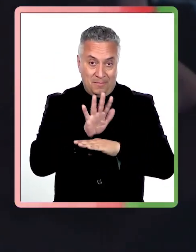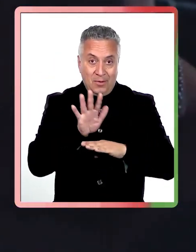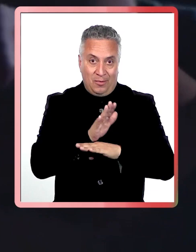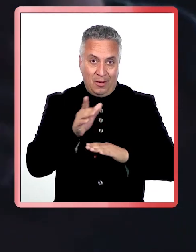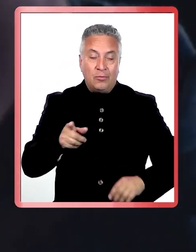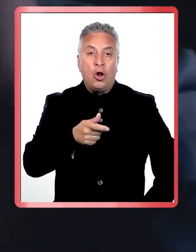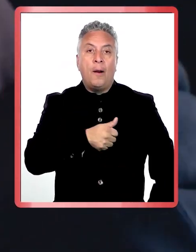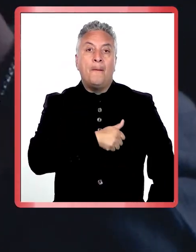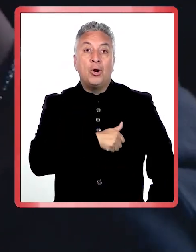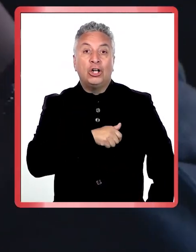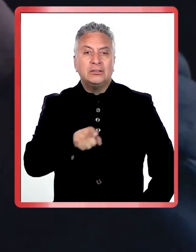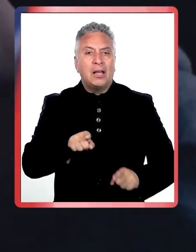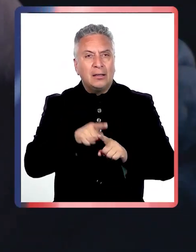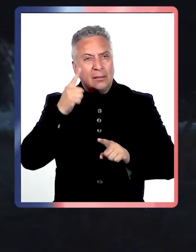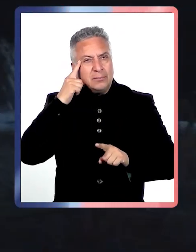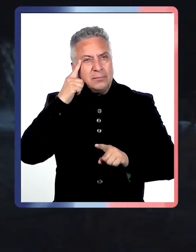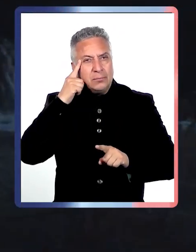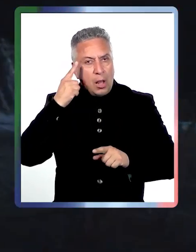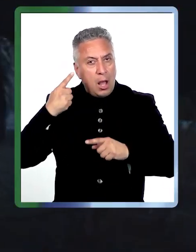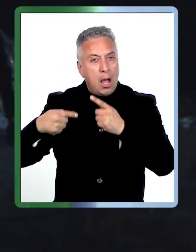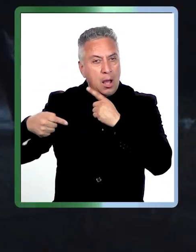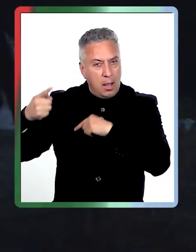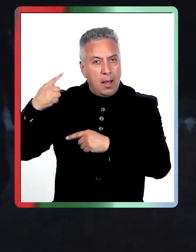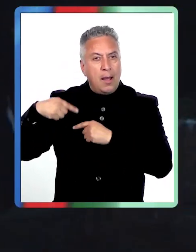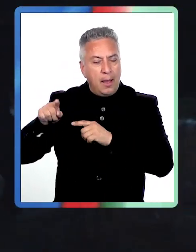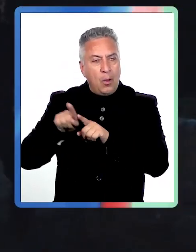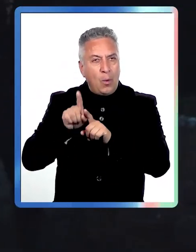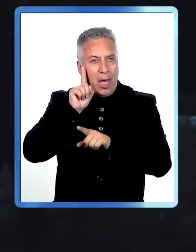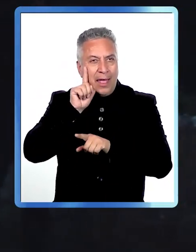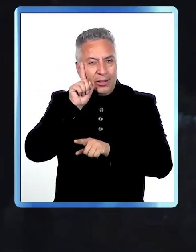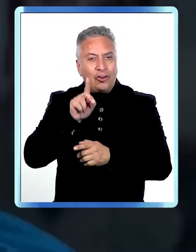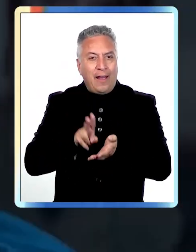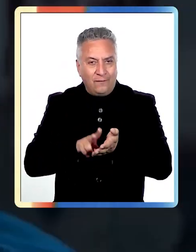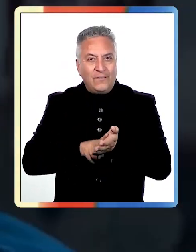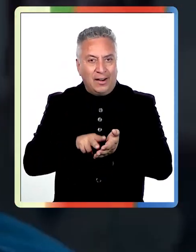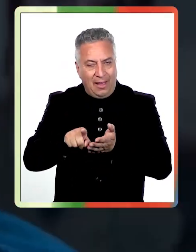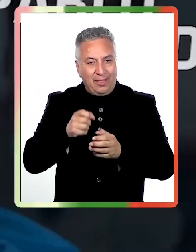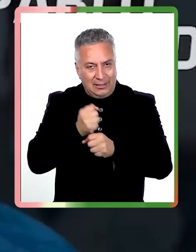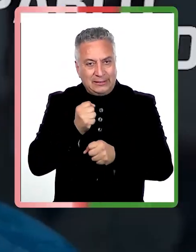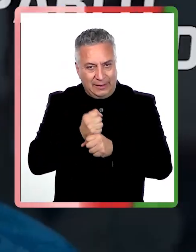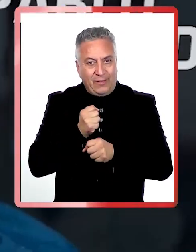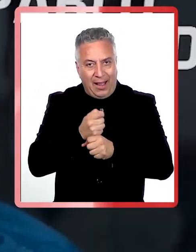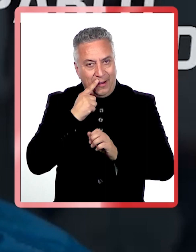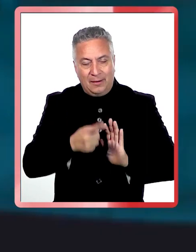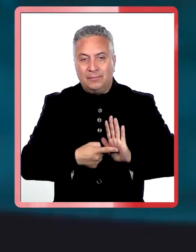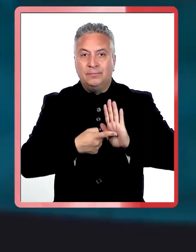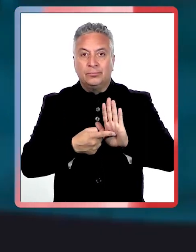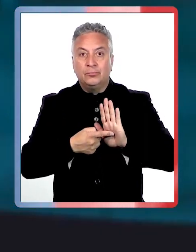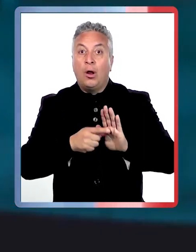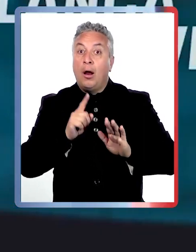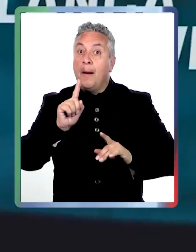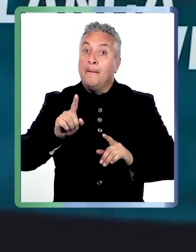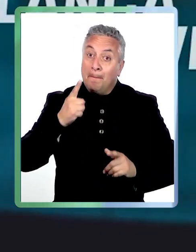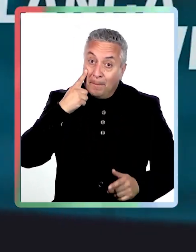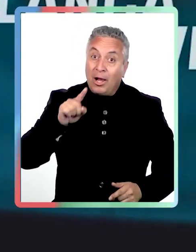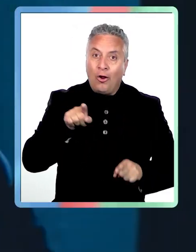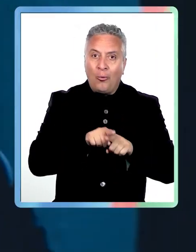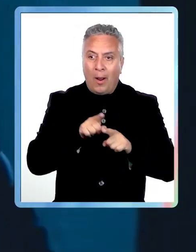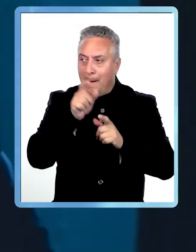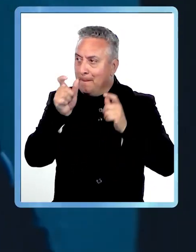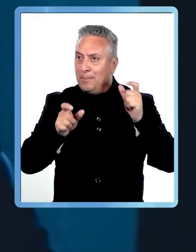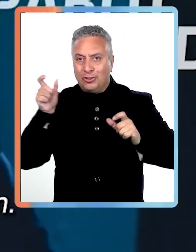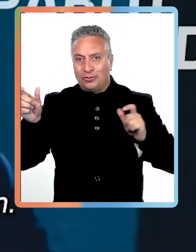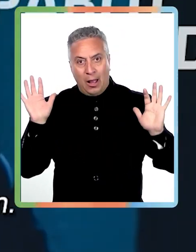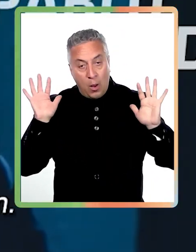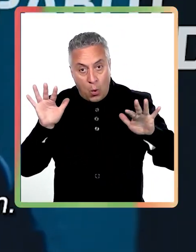policiaco criollo inspirado en hechos reales que busca despejar la corrupción, pero además tiene como objetivo entretener al público con un